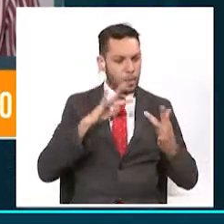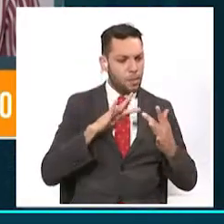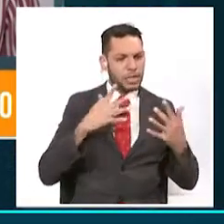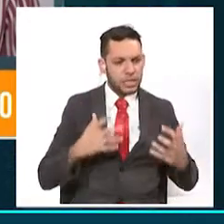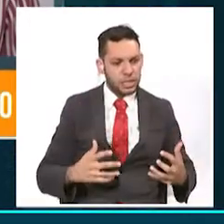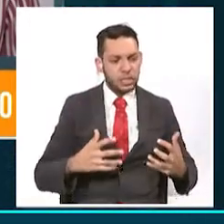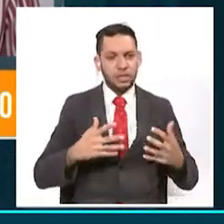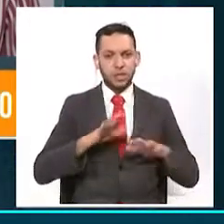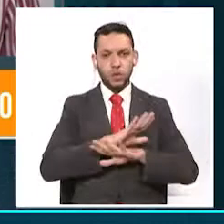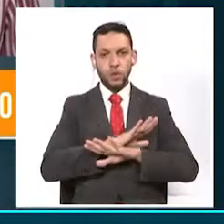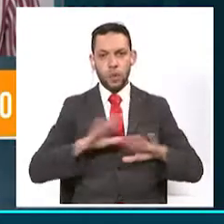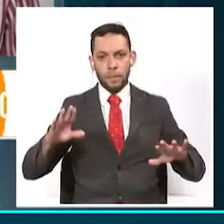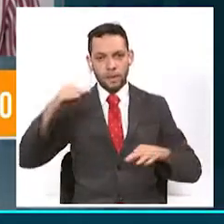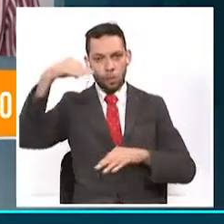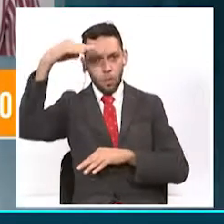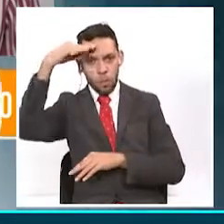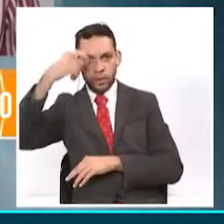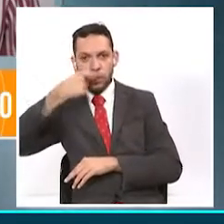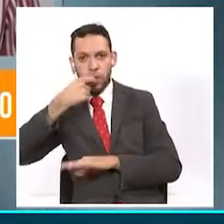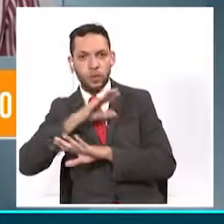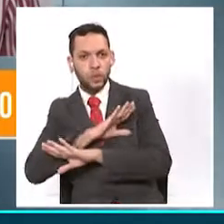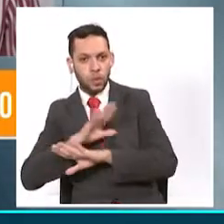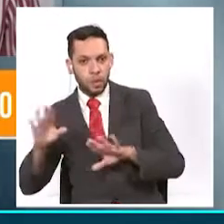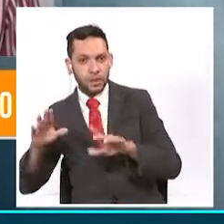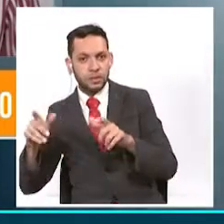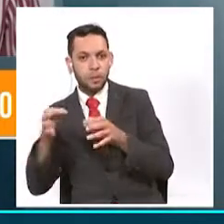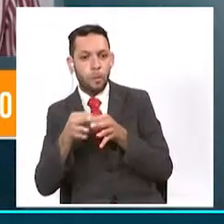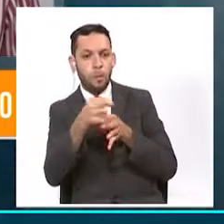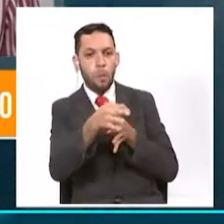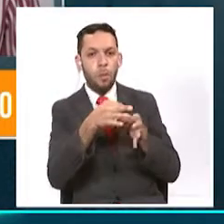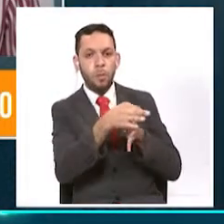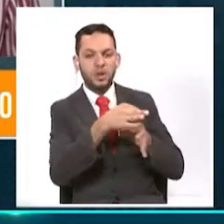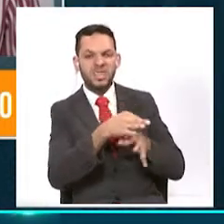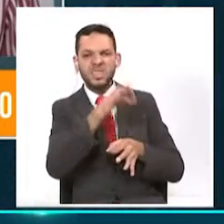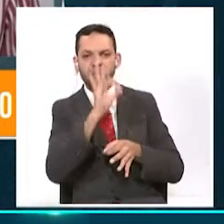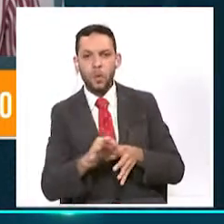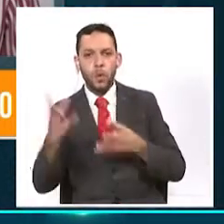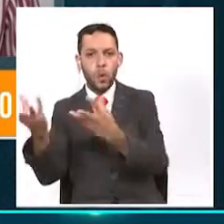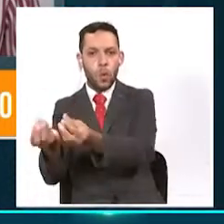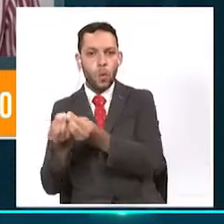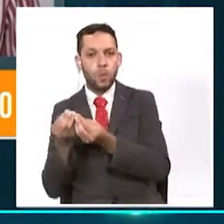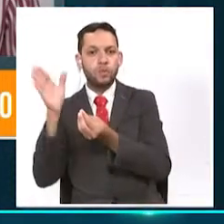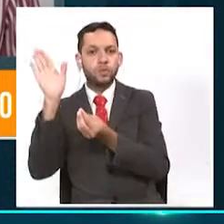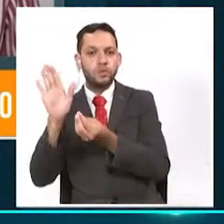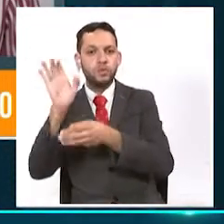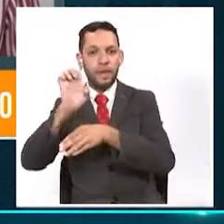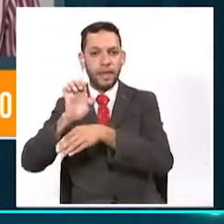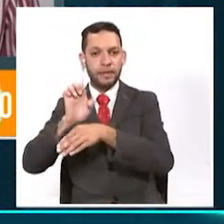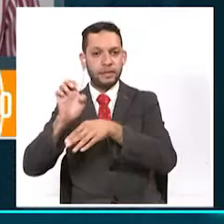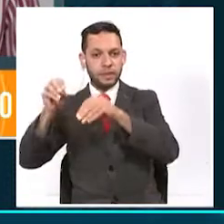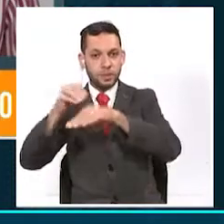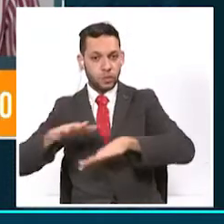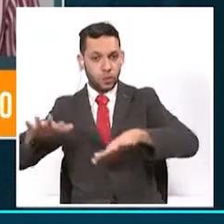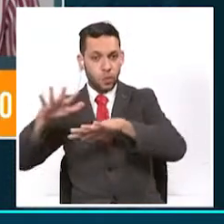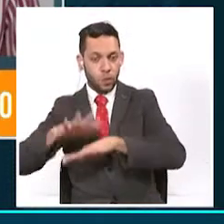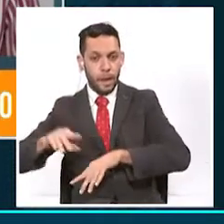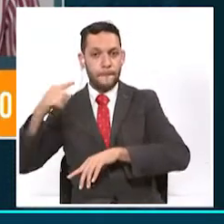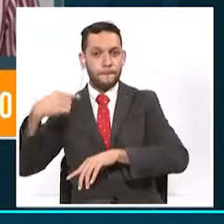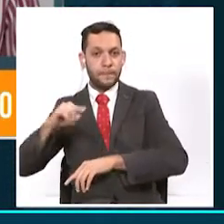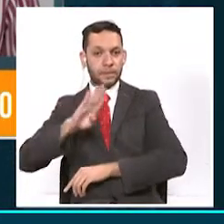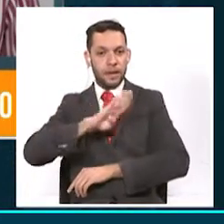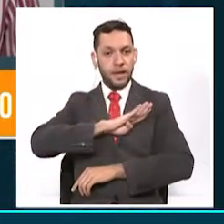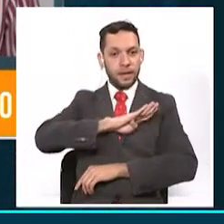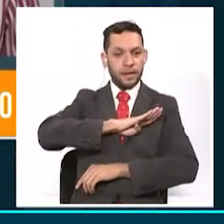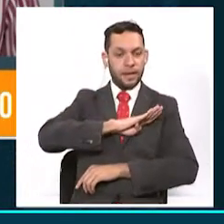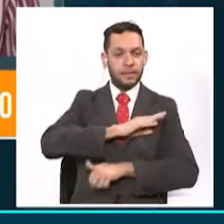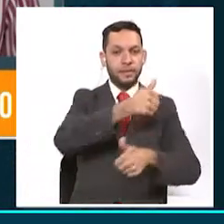desmontar la policía de tránsito en los municipios y que sean directamente los entes territoriales, es decir, los alcaldes,